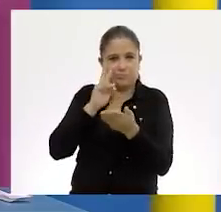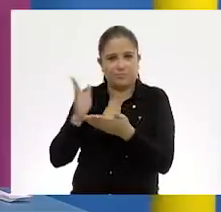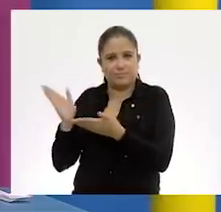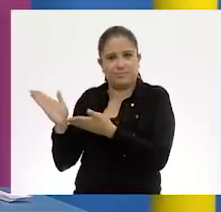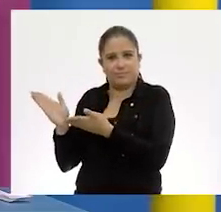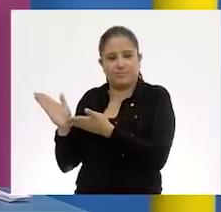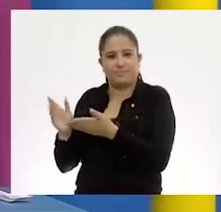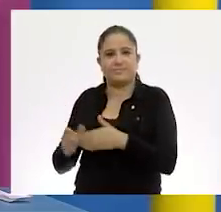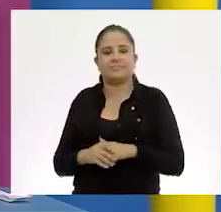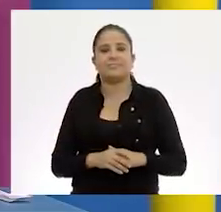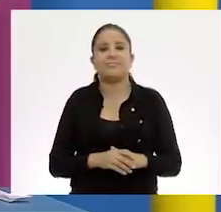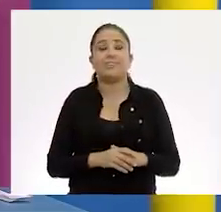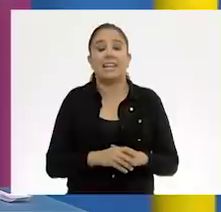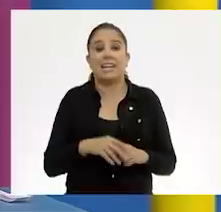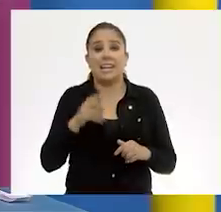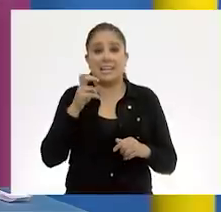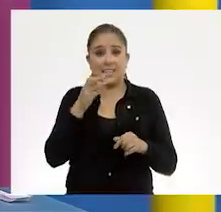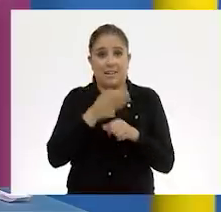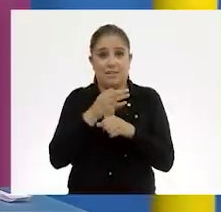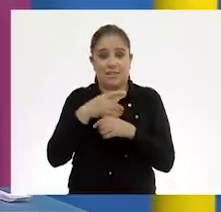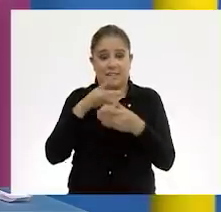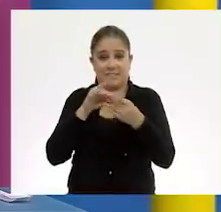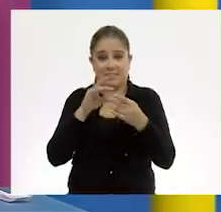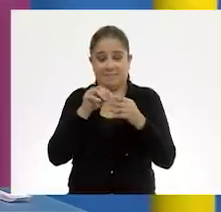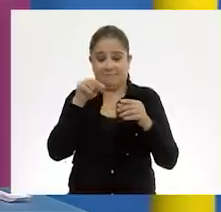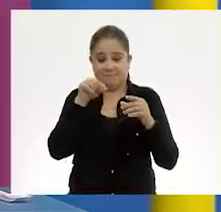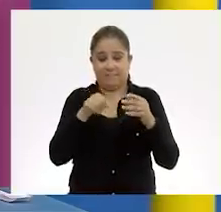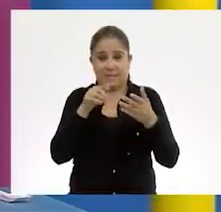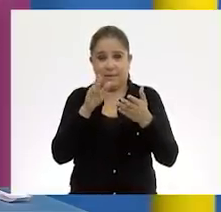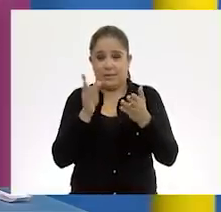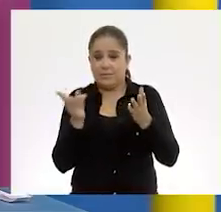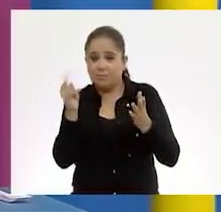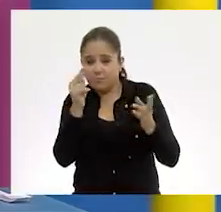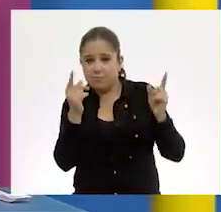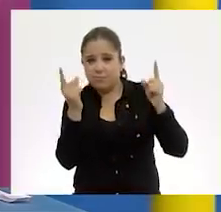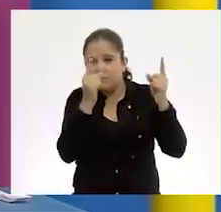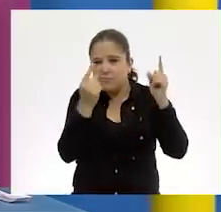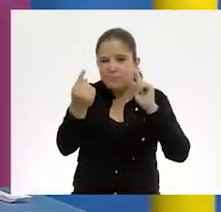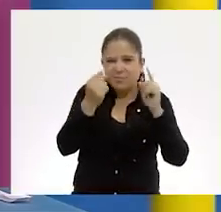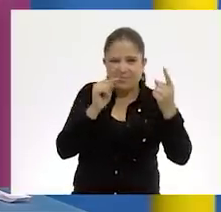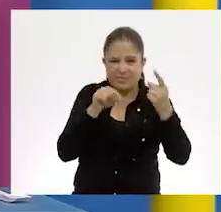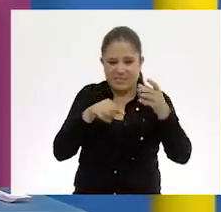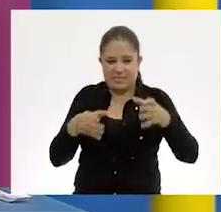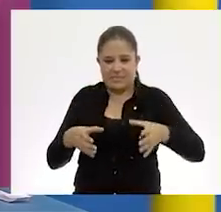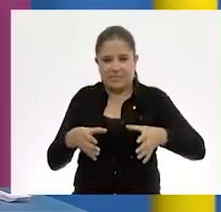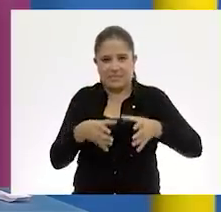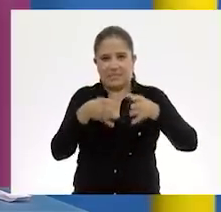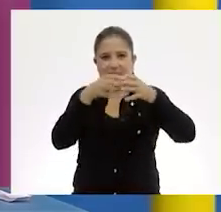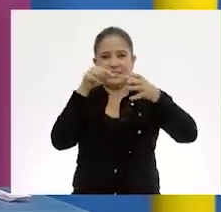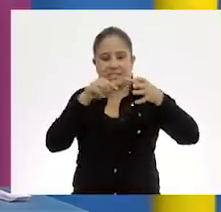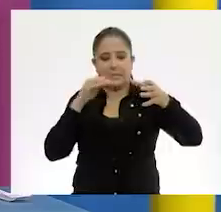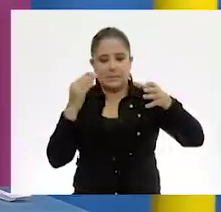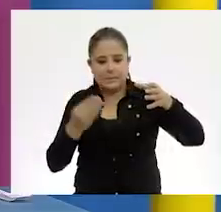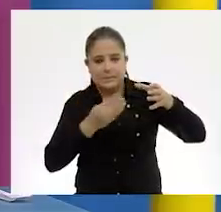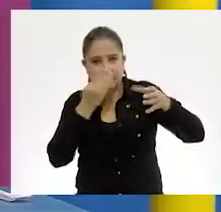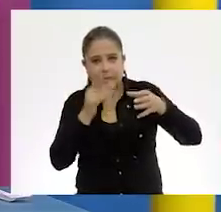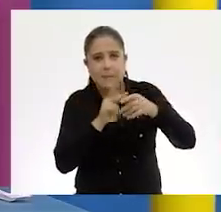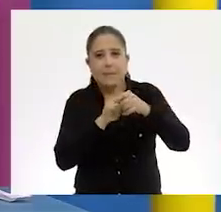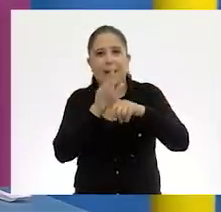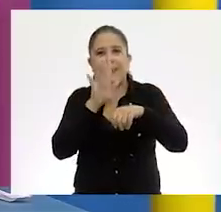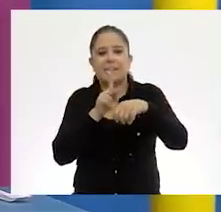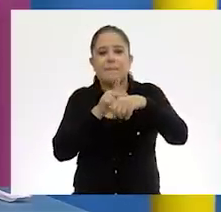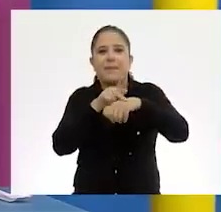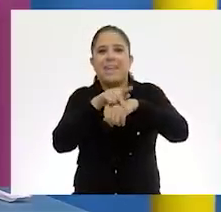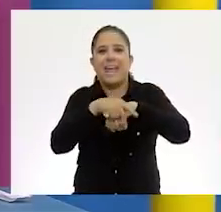dos. Y con esto, así como les decía que la estructura podría ser el esqueleto, esto podría ser la pielecita de nuestro alebrije.